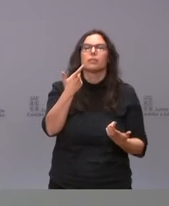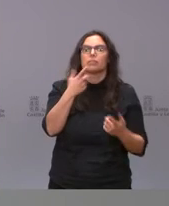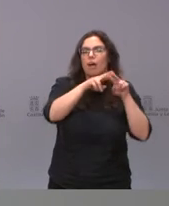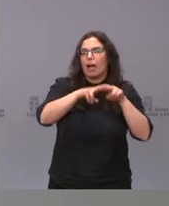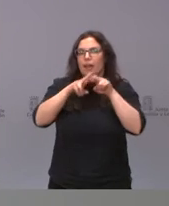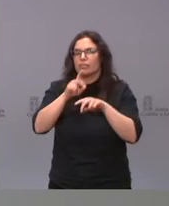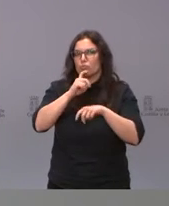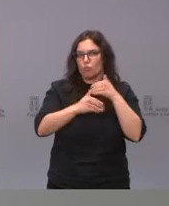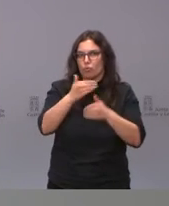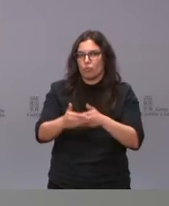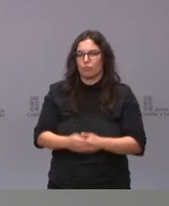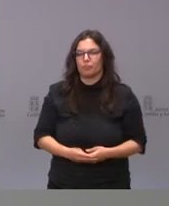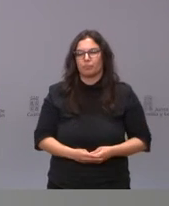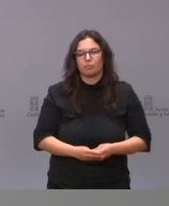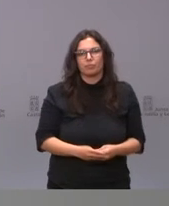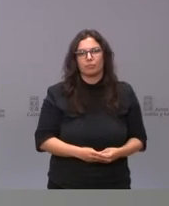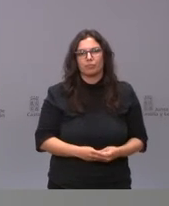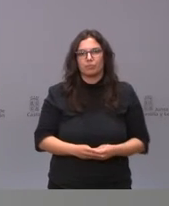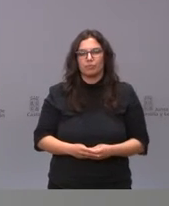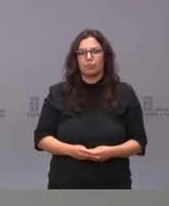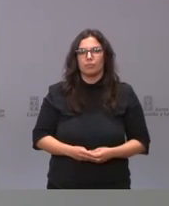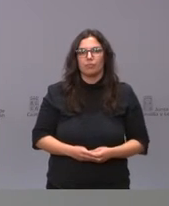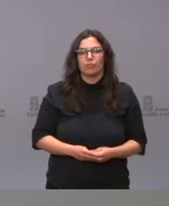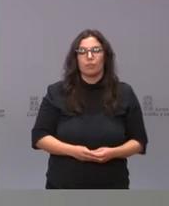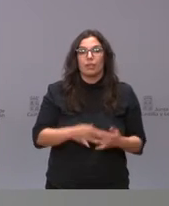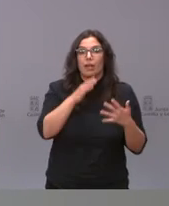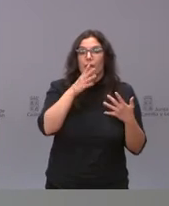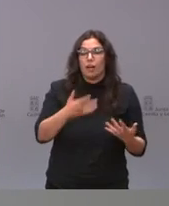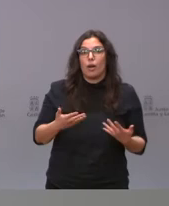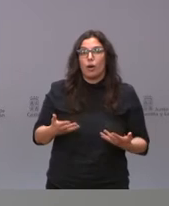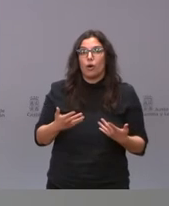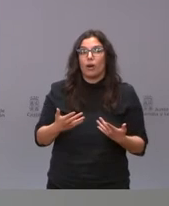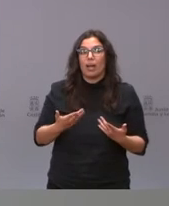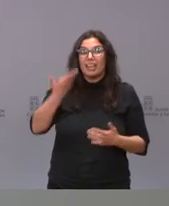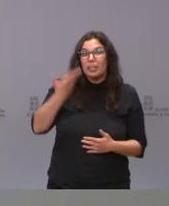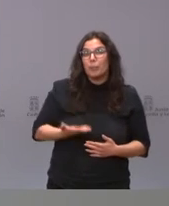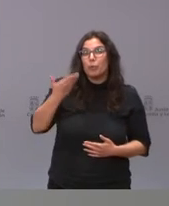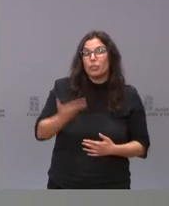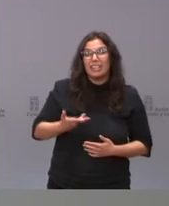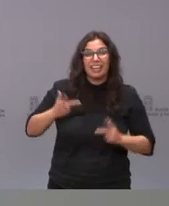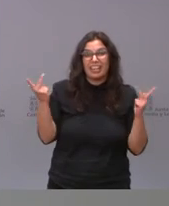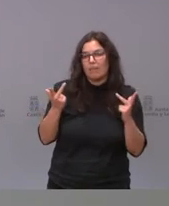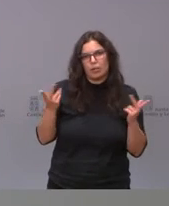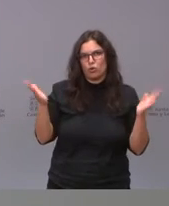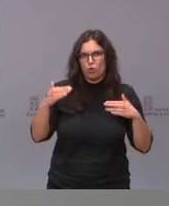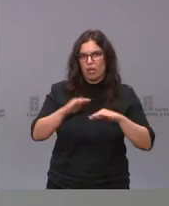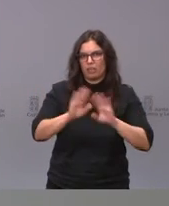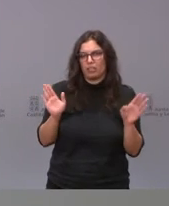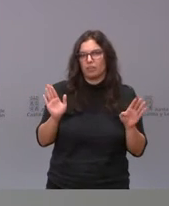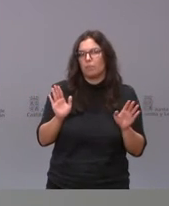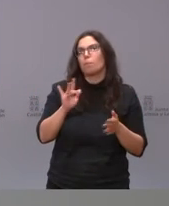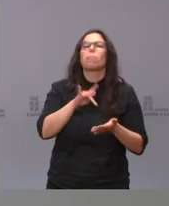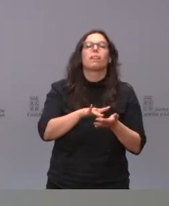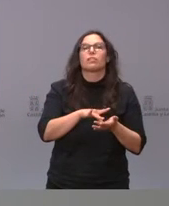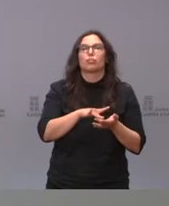análisis ahora mismo el saber casos importantes desde luego no tenemos ninguno y tenemos los